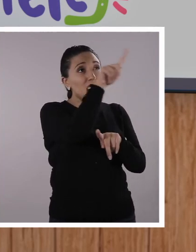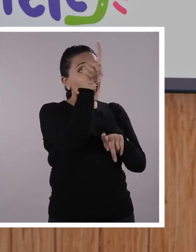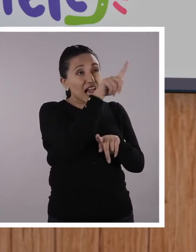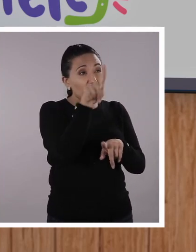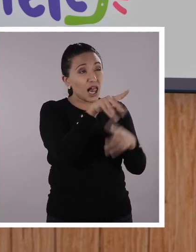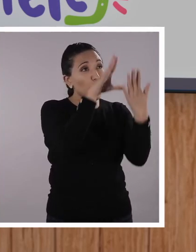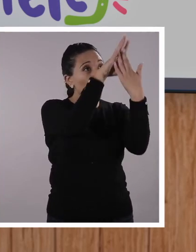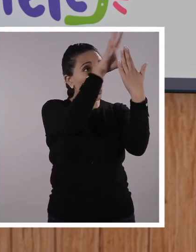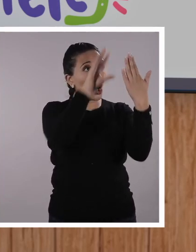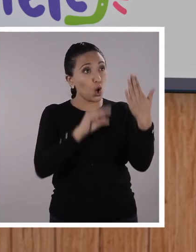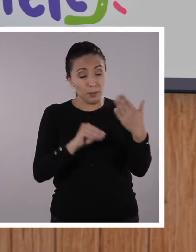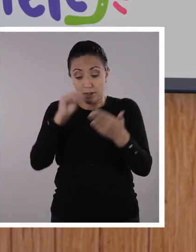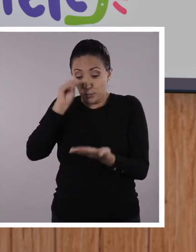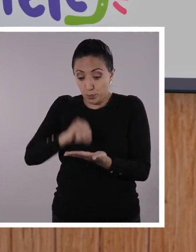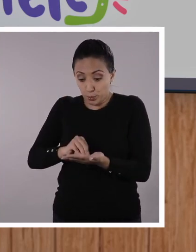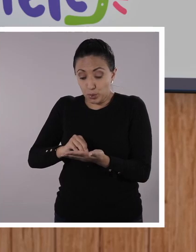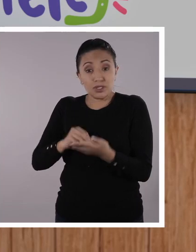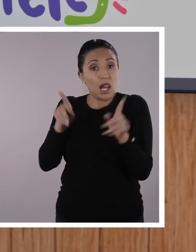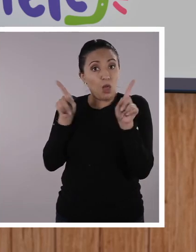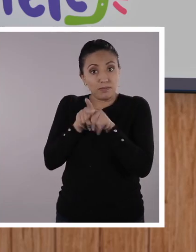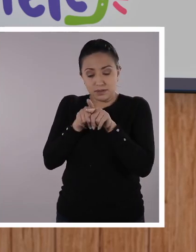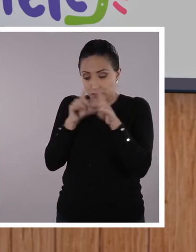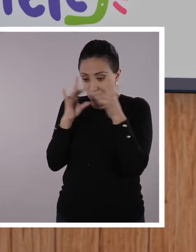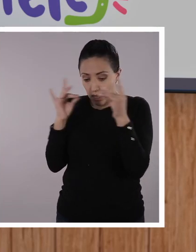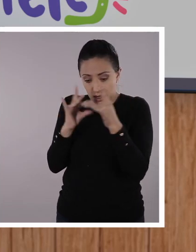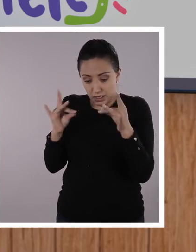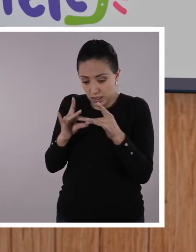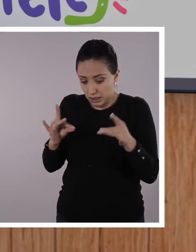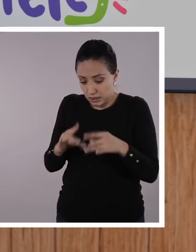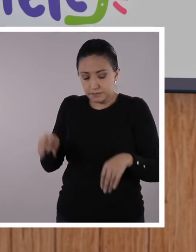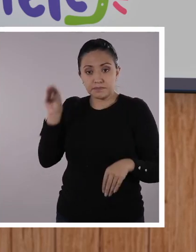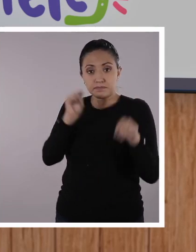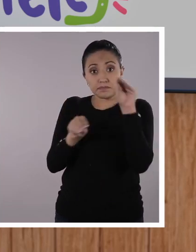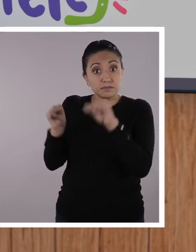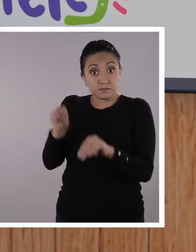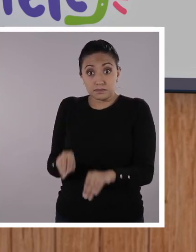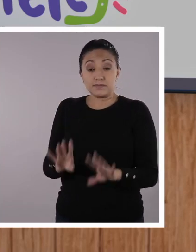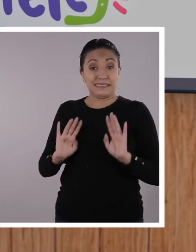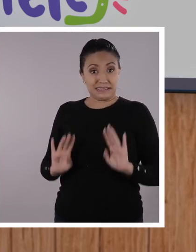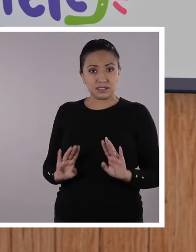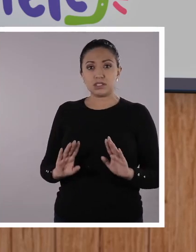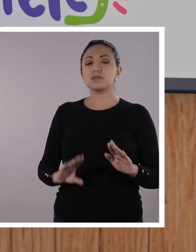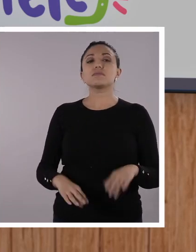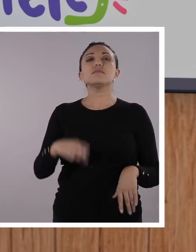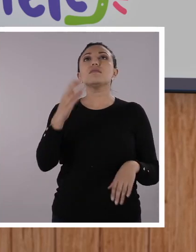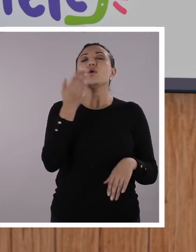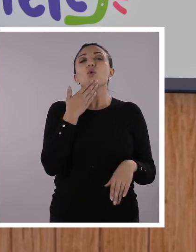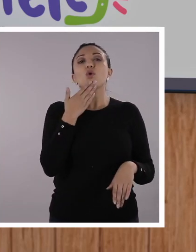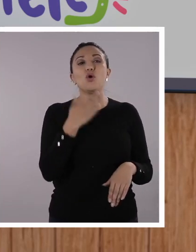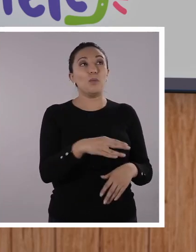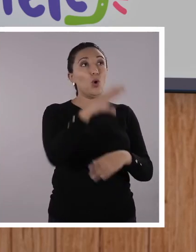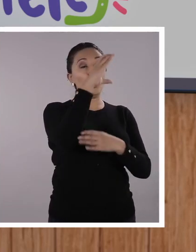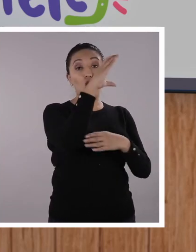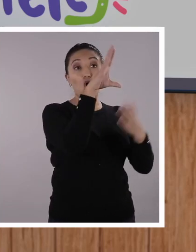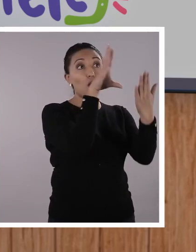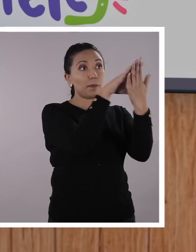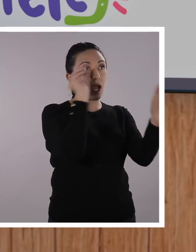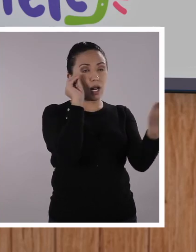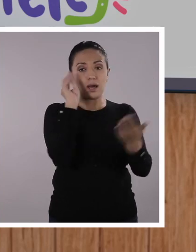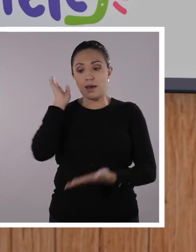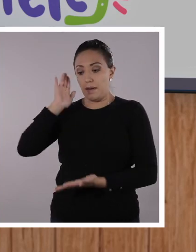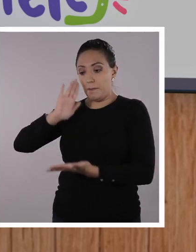lo que está en un libro, lo que encontramos en la web, en algún folleto, en algún documento oficial o que tenga su autor,